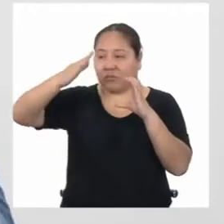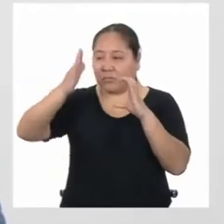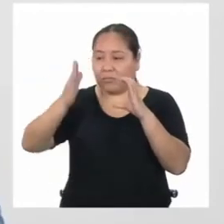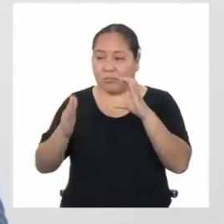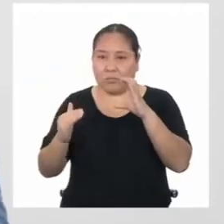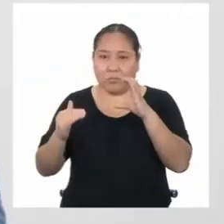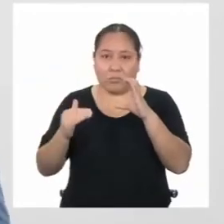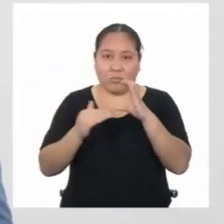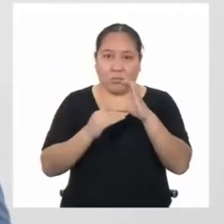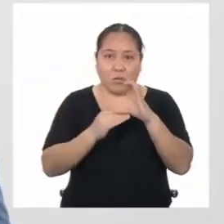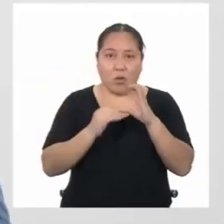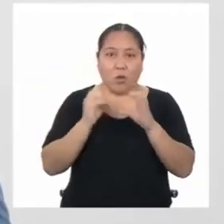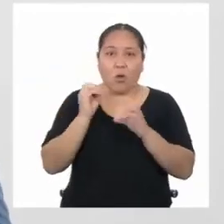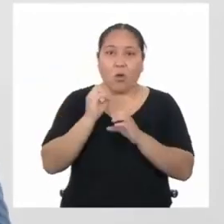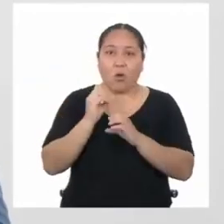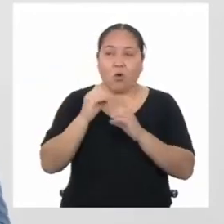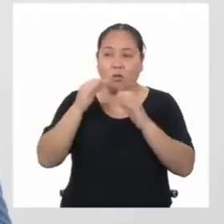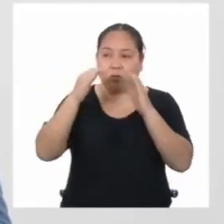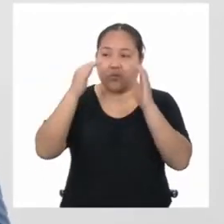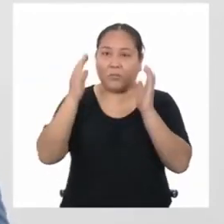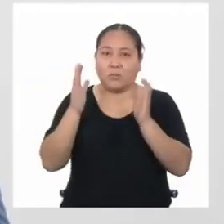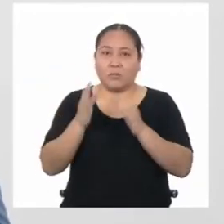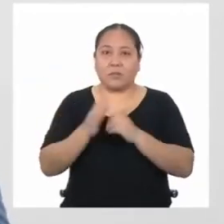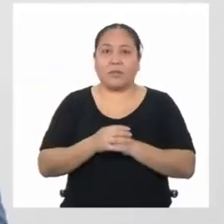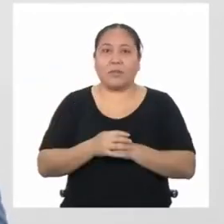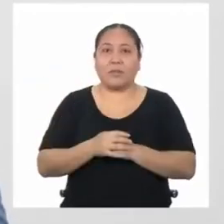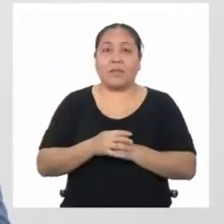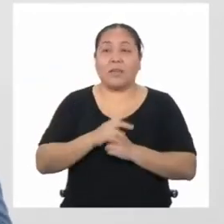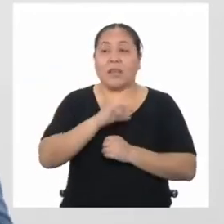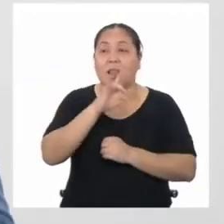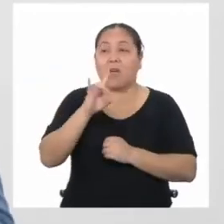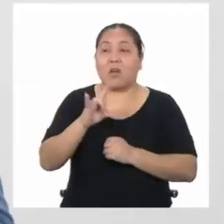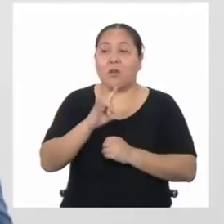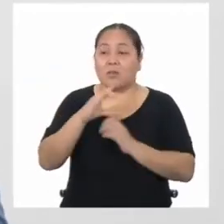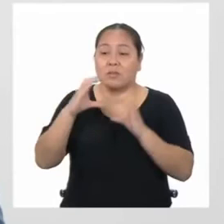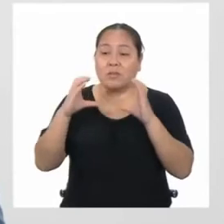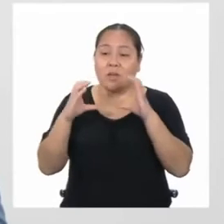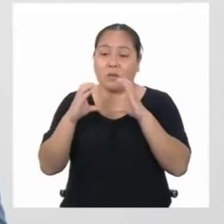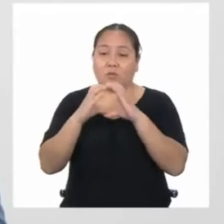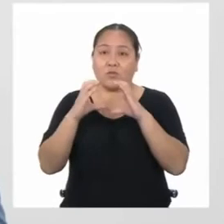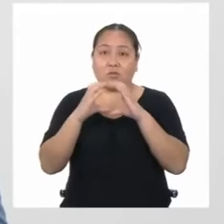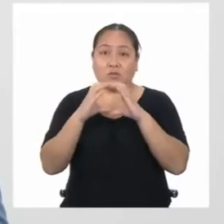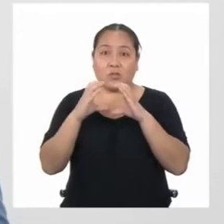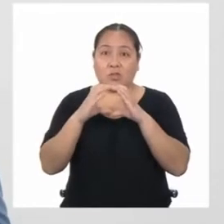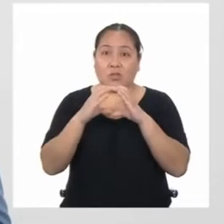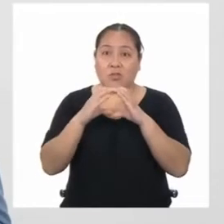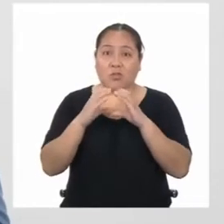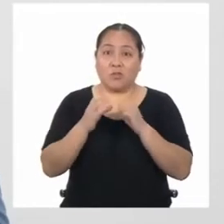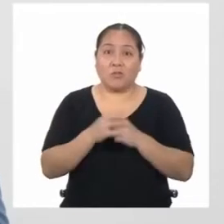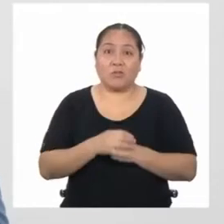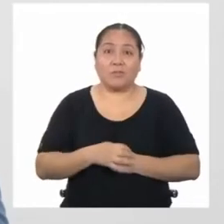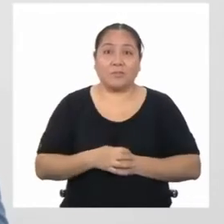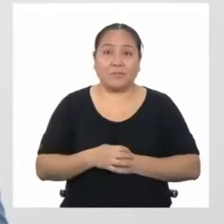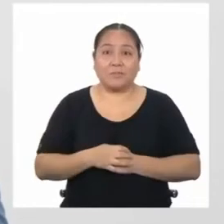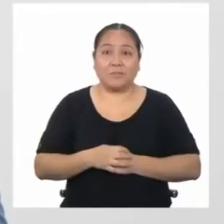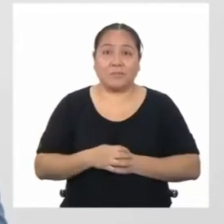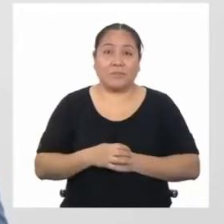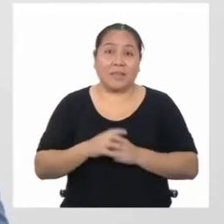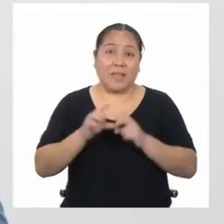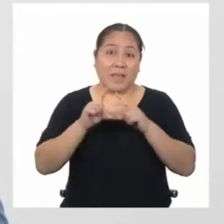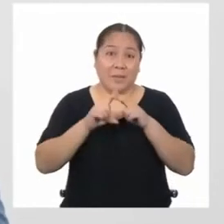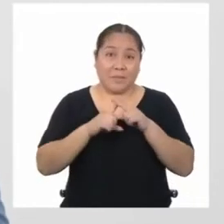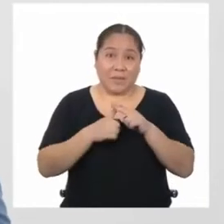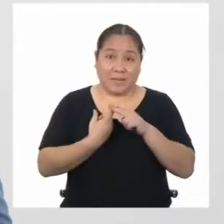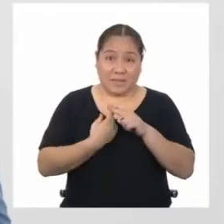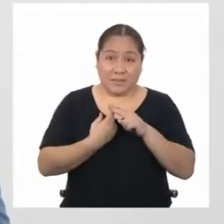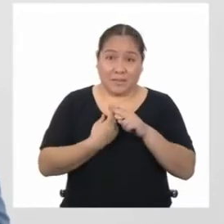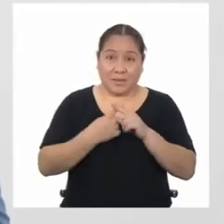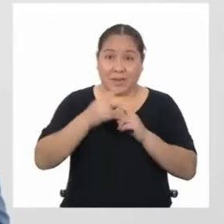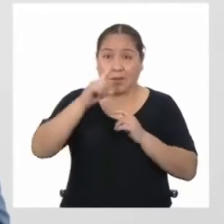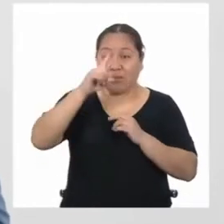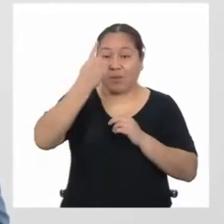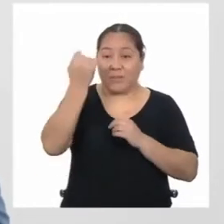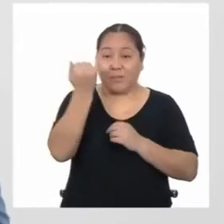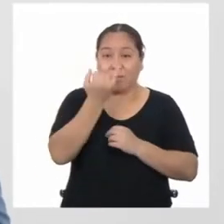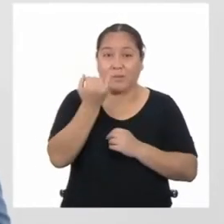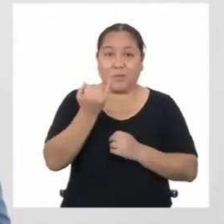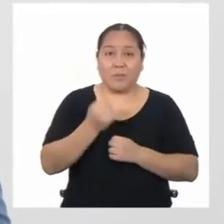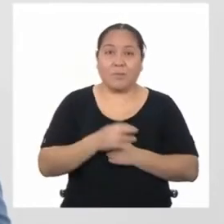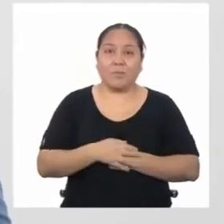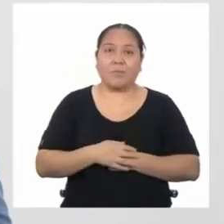o lado al cuadrado. Y la que usamos para calcular el área de un círculo. Empecemos con la primera figura.